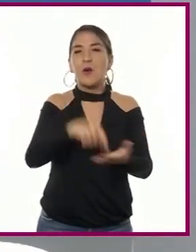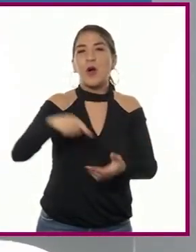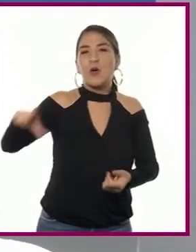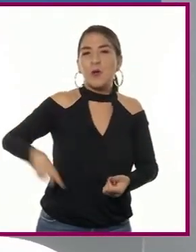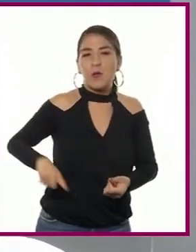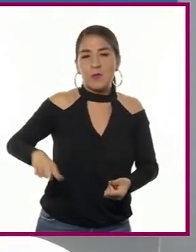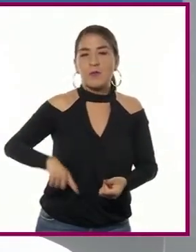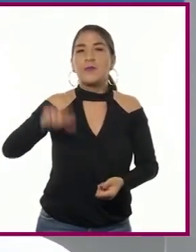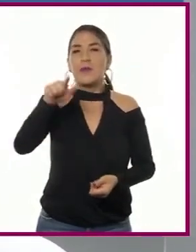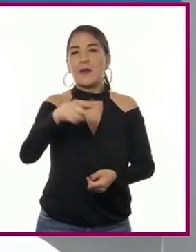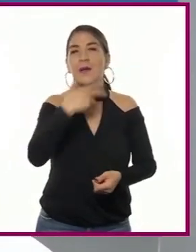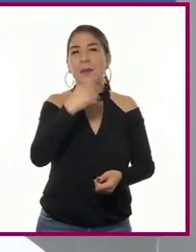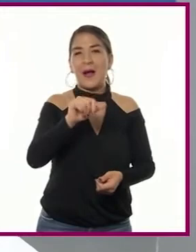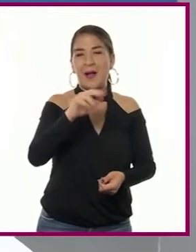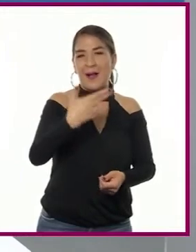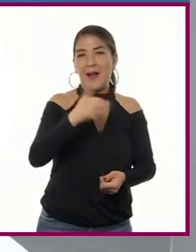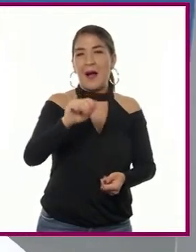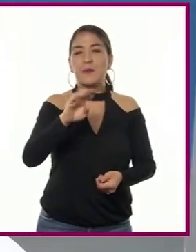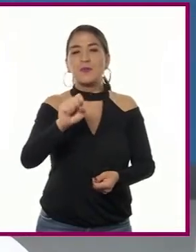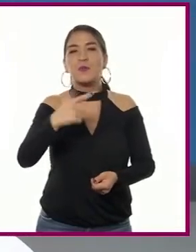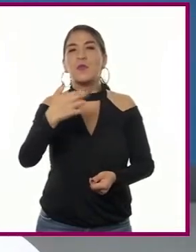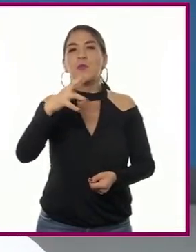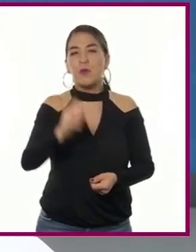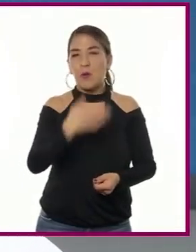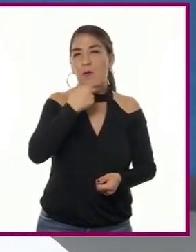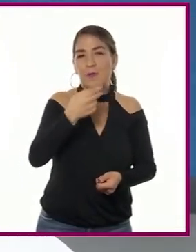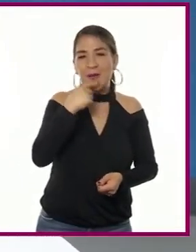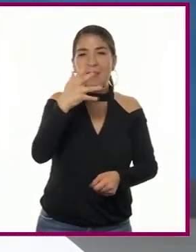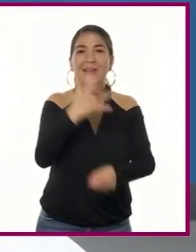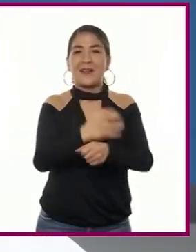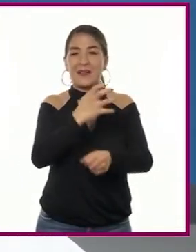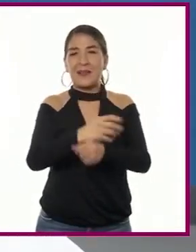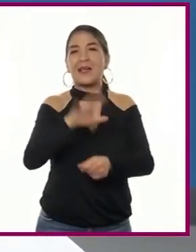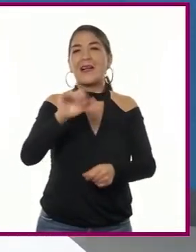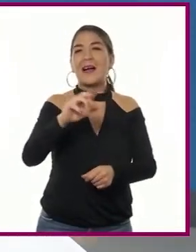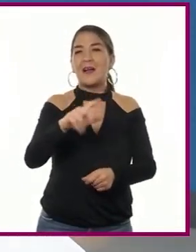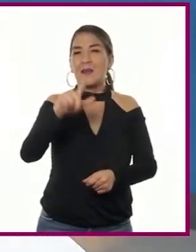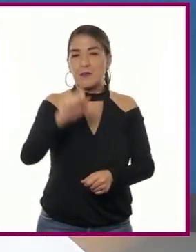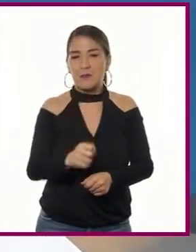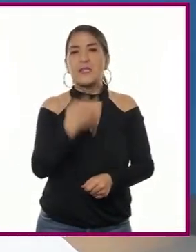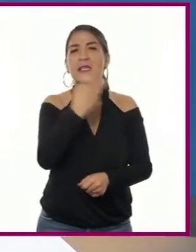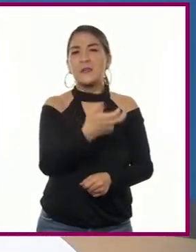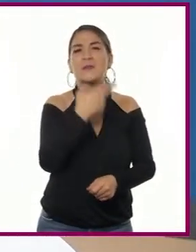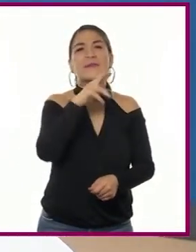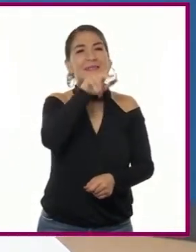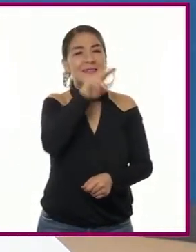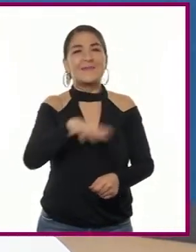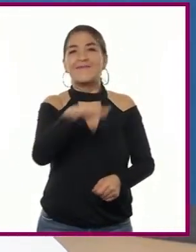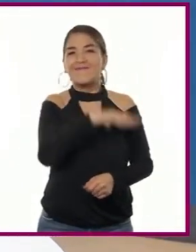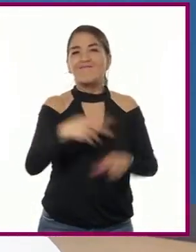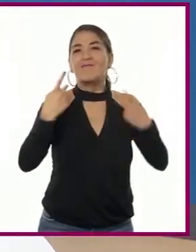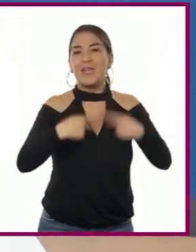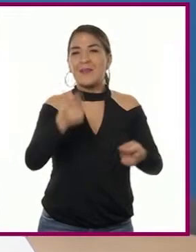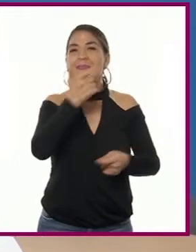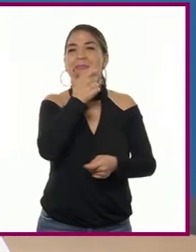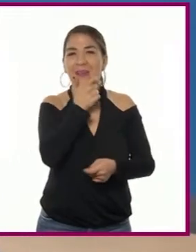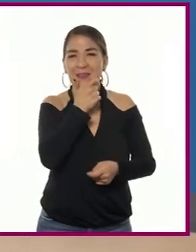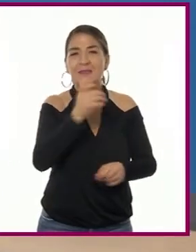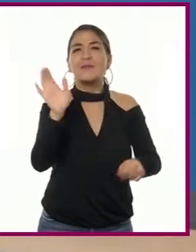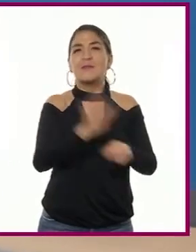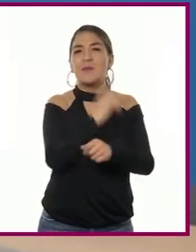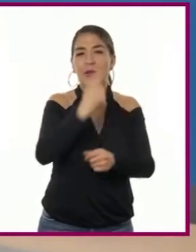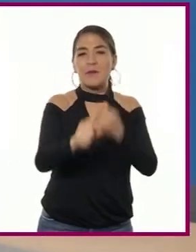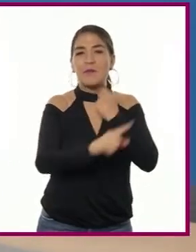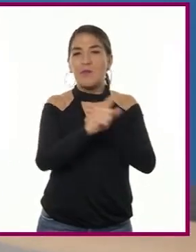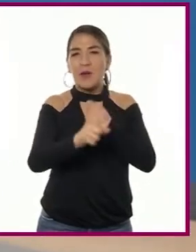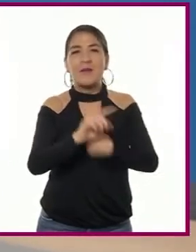los Habsburgo y recrear el imperio de Carlos V. Este prospecto preocupó en particular a los ingleses, debilitando el